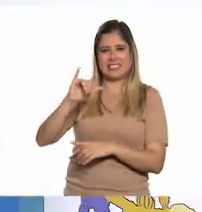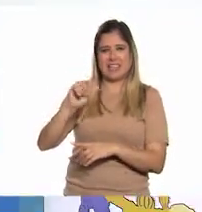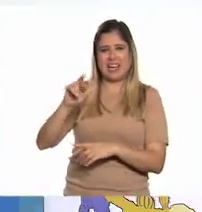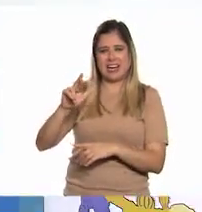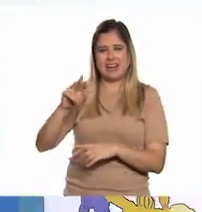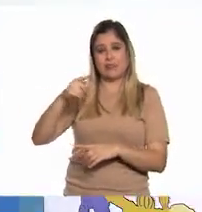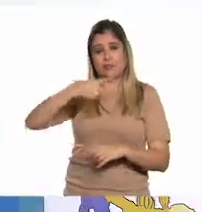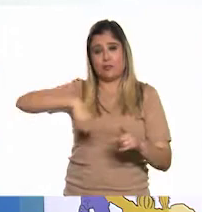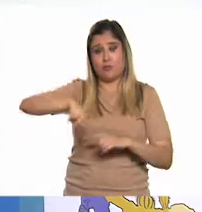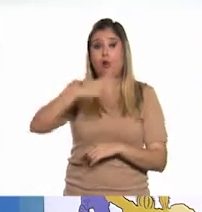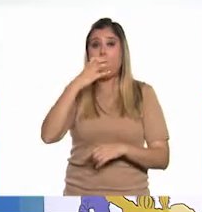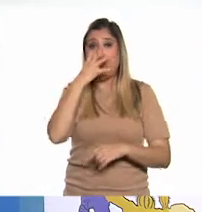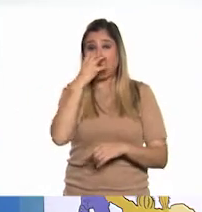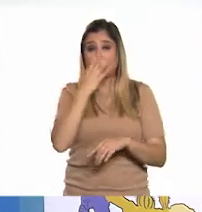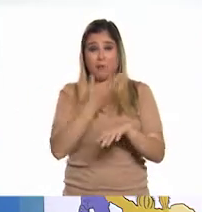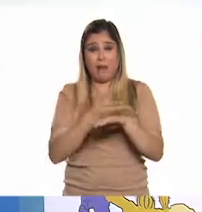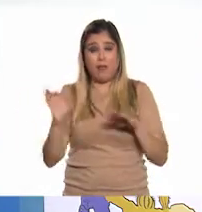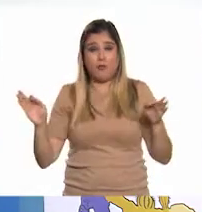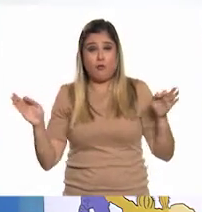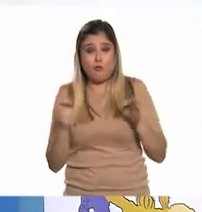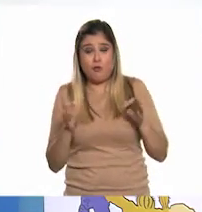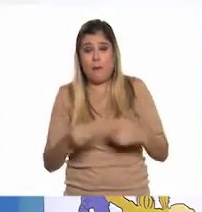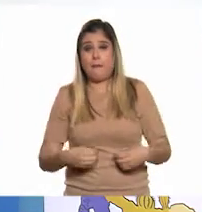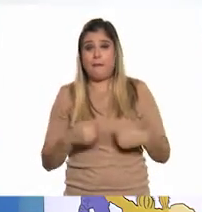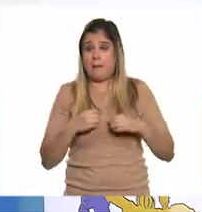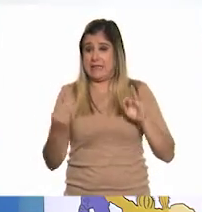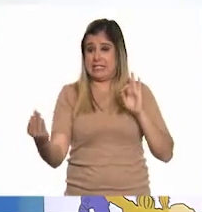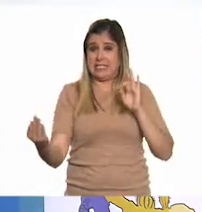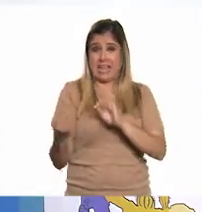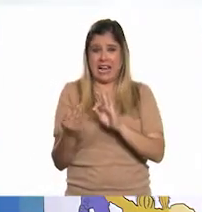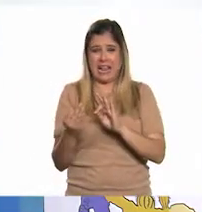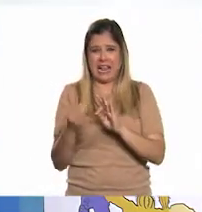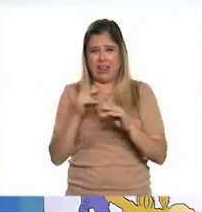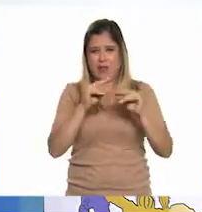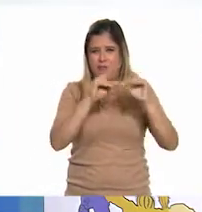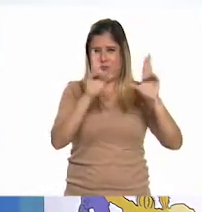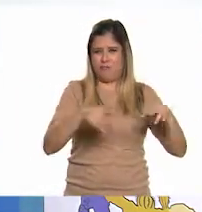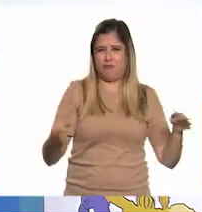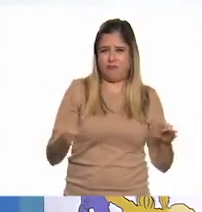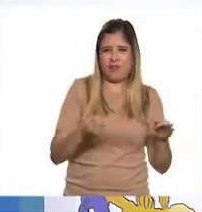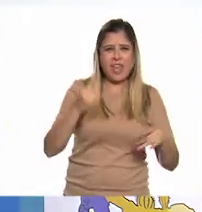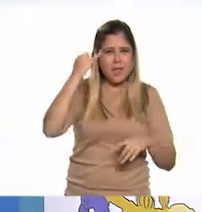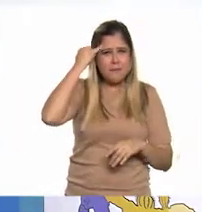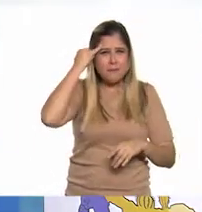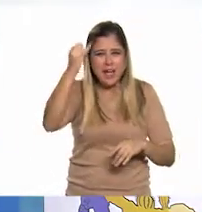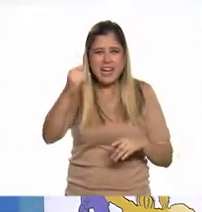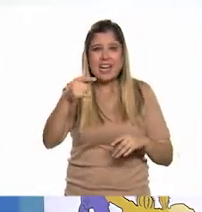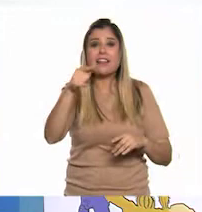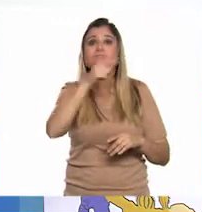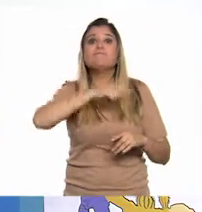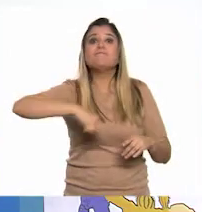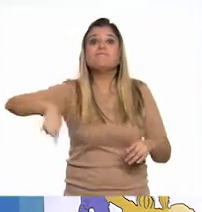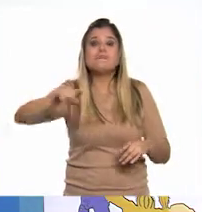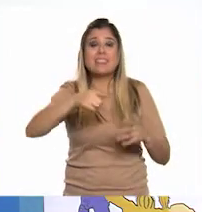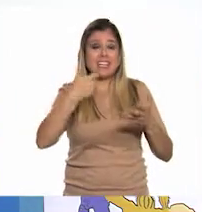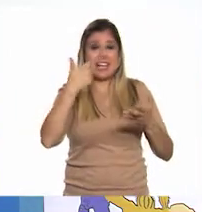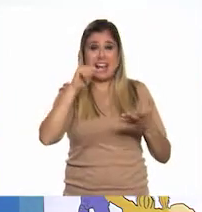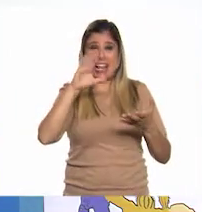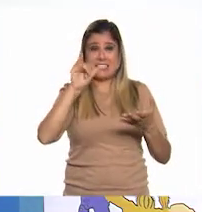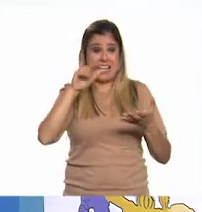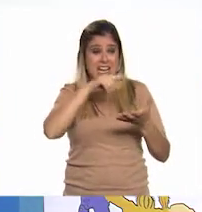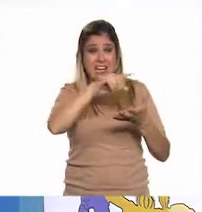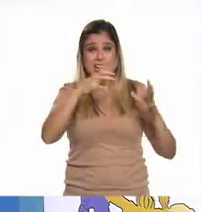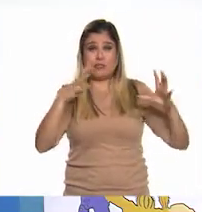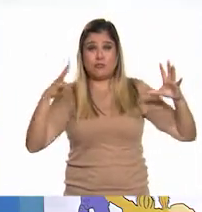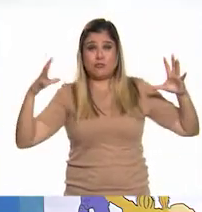los osos polares viven cerca del polo norte. Para dar una idea de sus dimensiones, dijeron que este glaciar era del